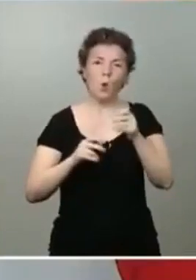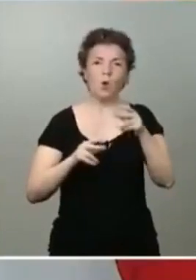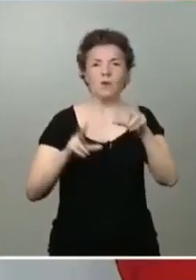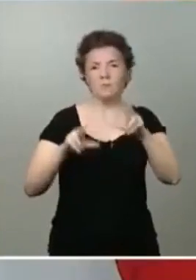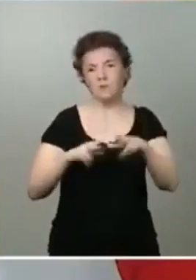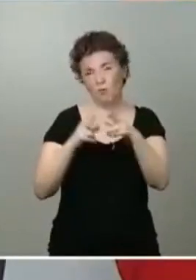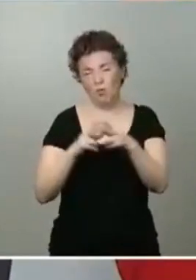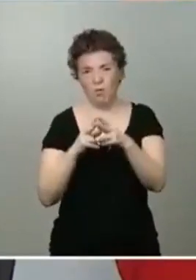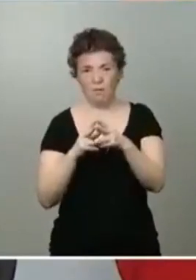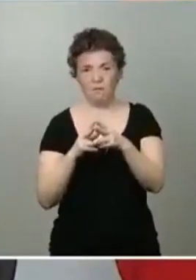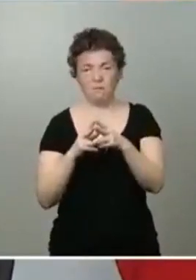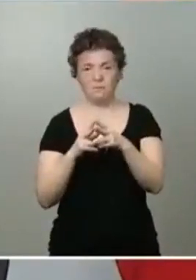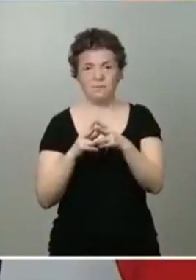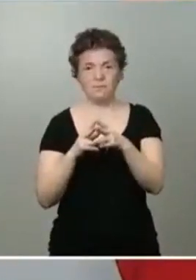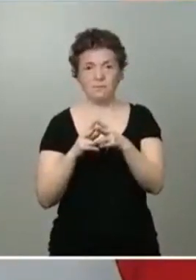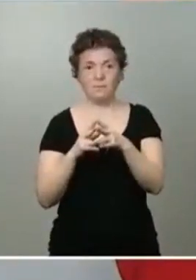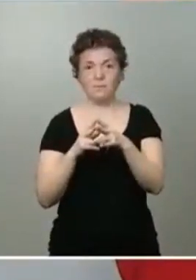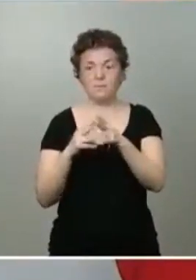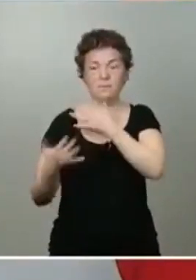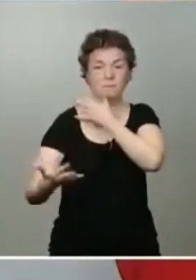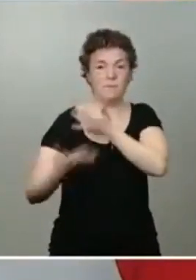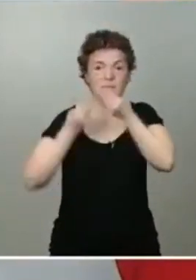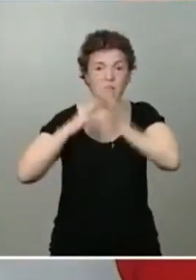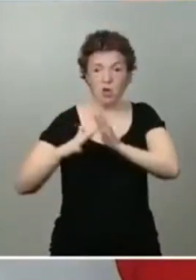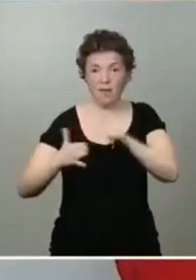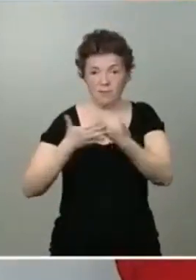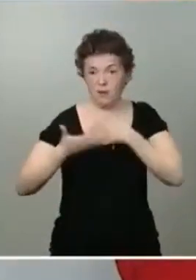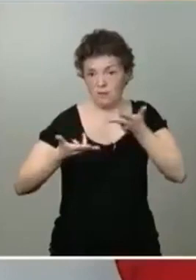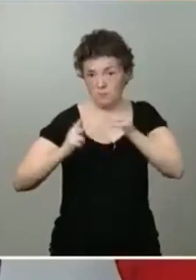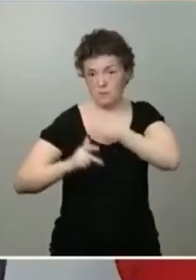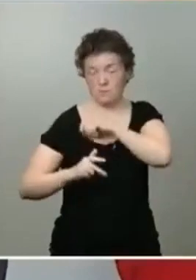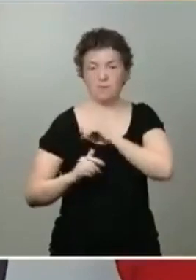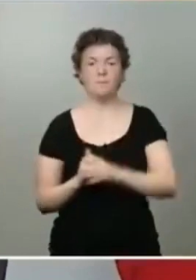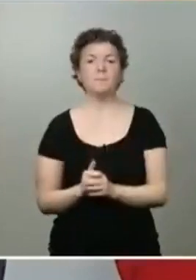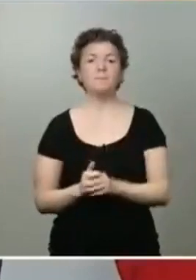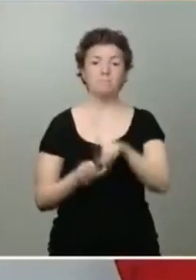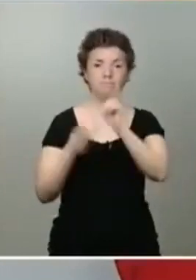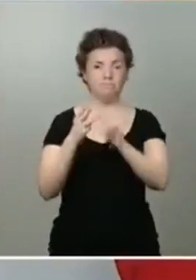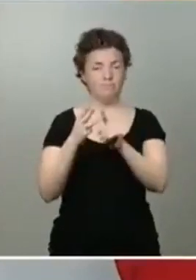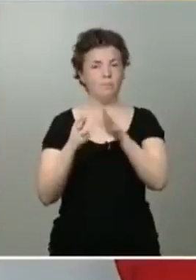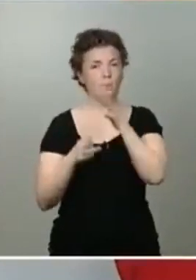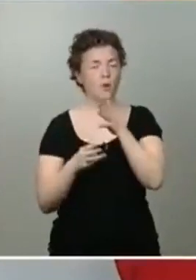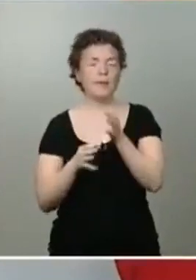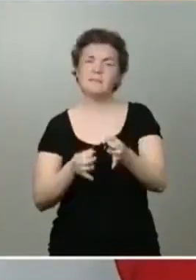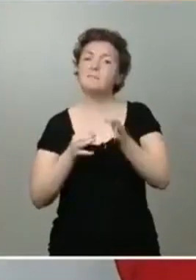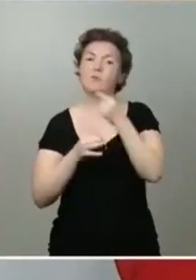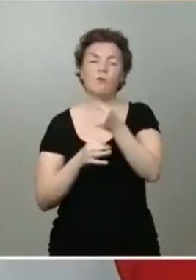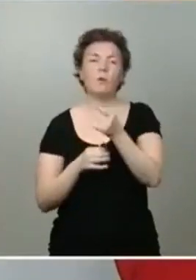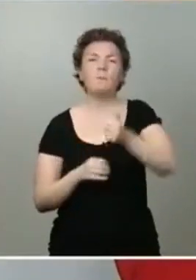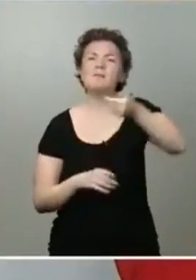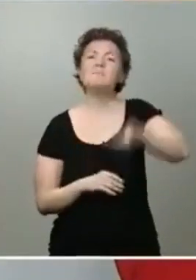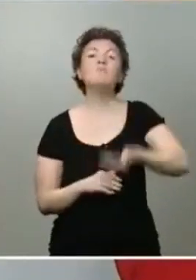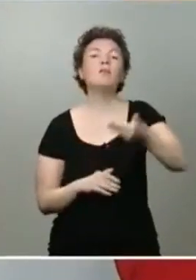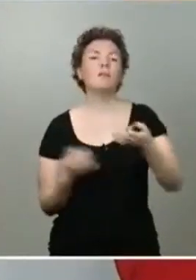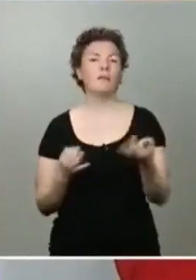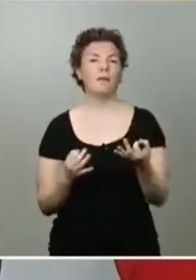que en el histórico de la democracia española. En tercer lugar, porque siempre digo que lo más importante es la